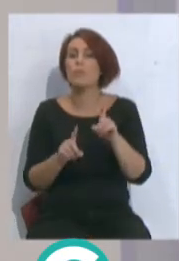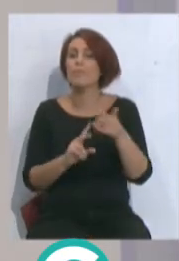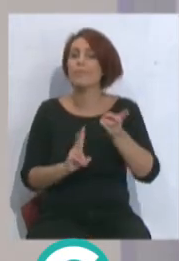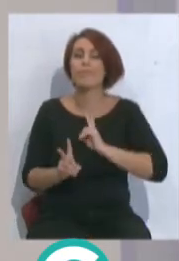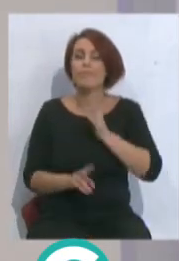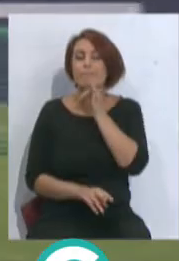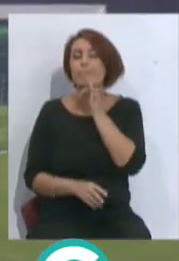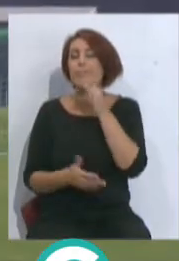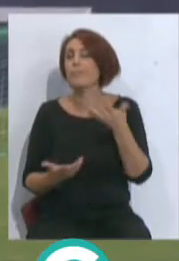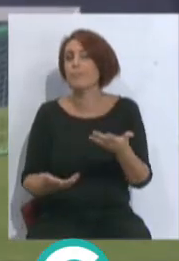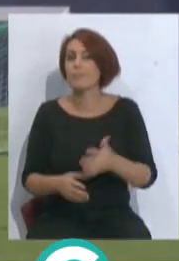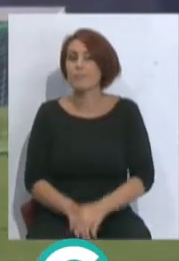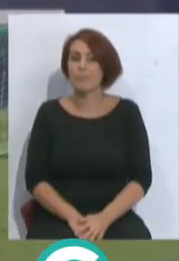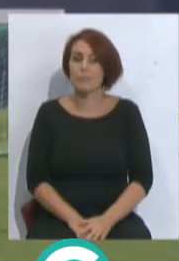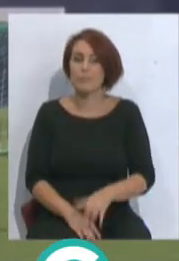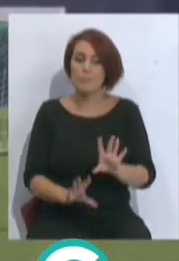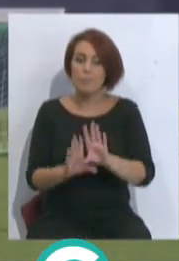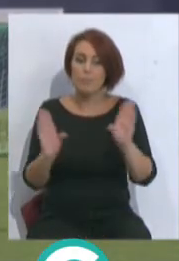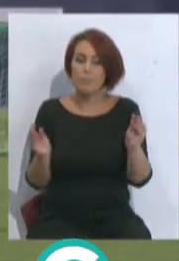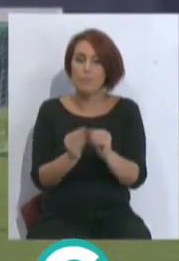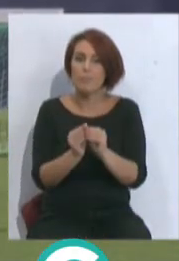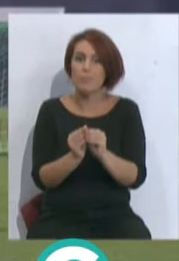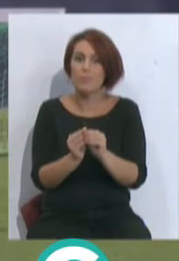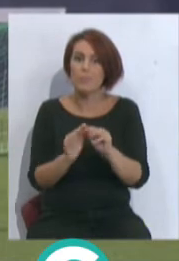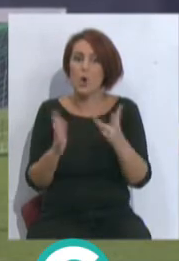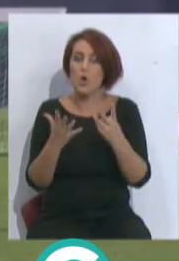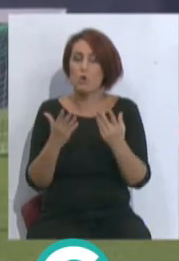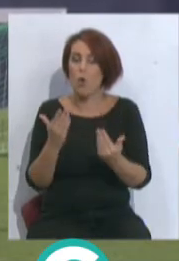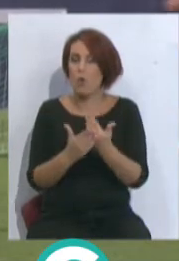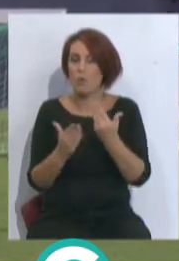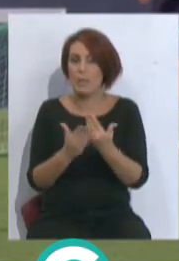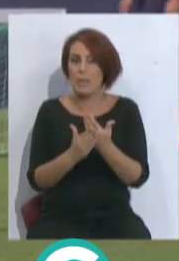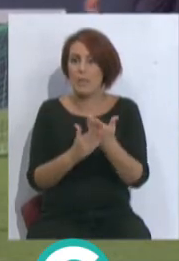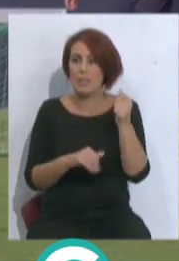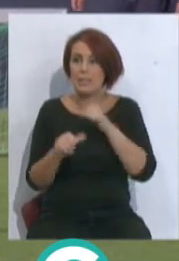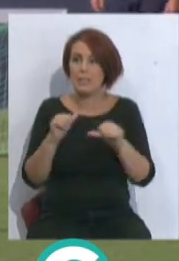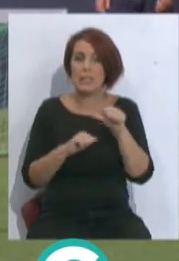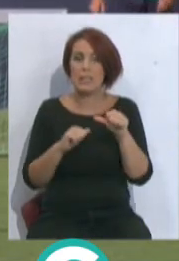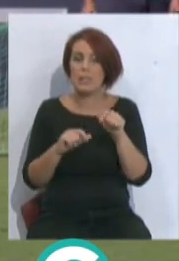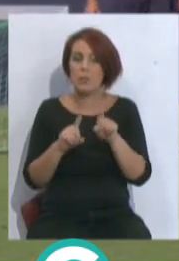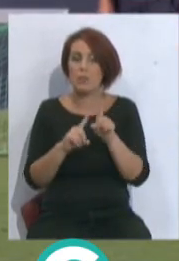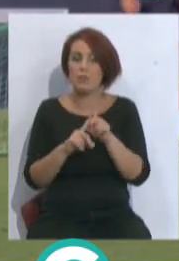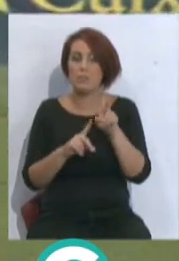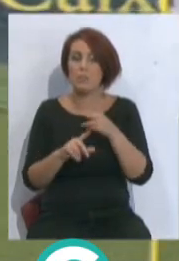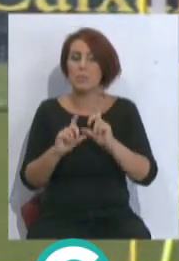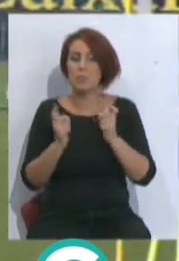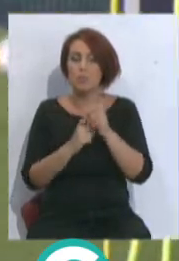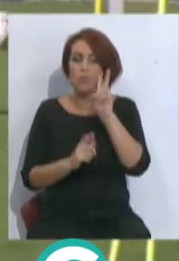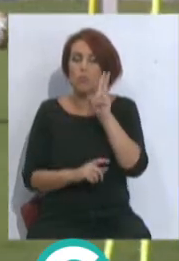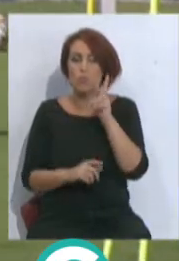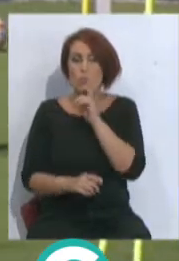no me la han contestado todavía, era un resumen de estas ocho jornadas de liga. ¿Cómo ven visto al equipo?